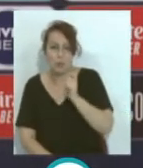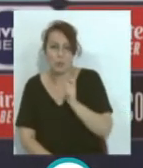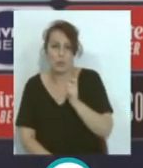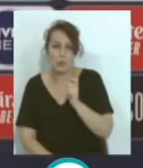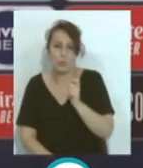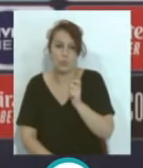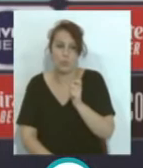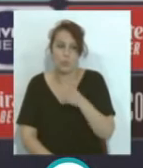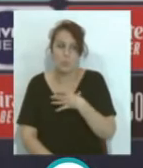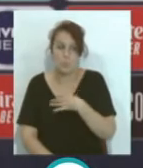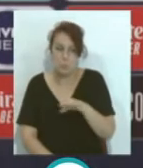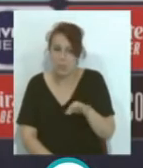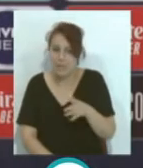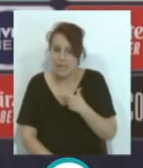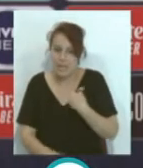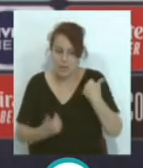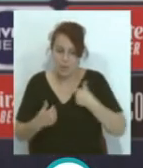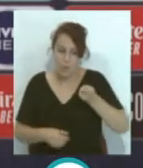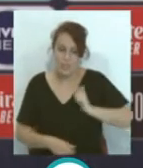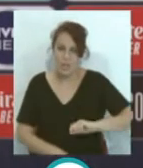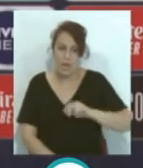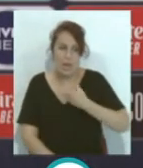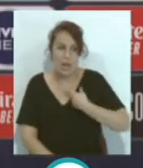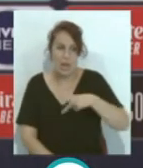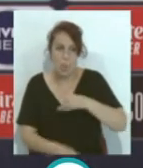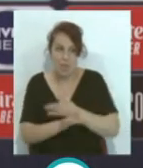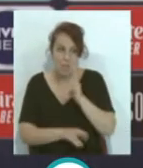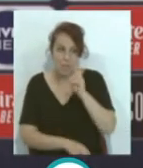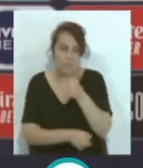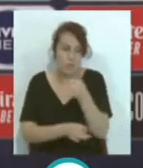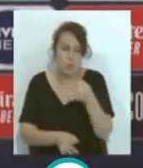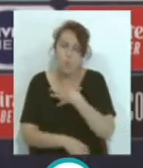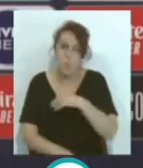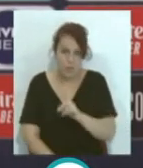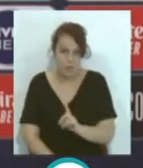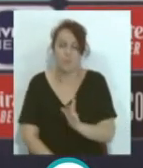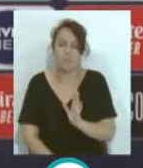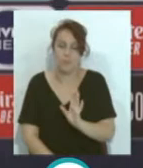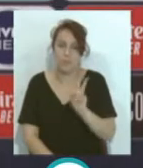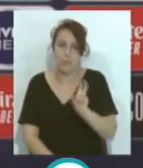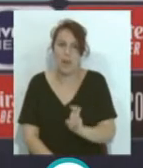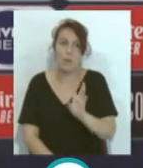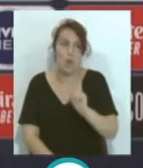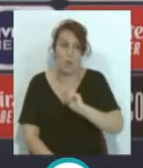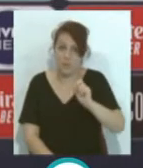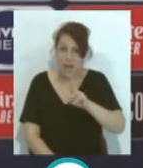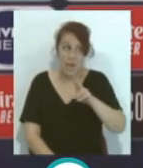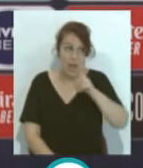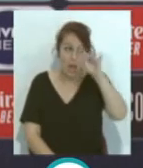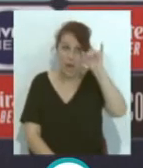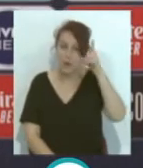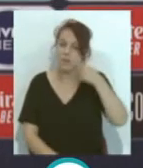...puede ser que el árbitro... ve perfectamente la jugada... ...pero yo creo que tenemos... ...bar... ...en nuestro